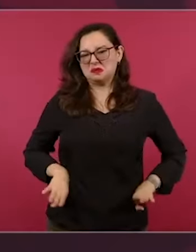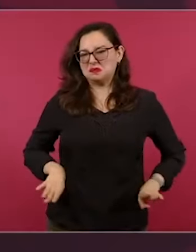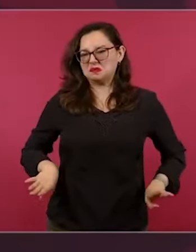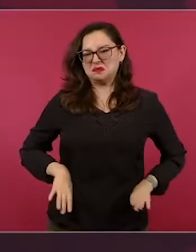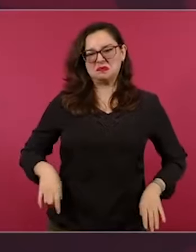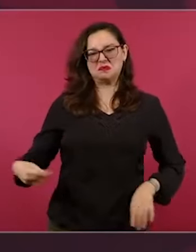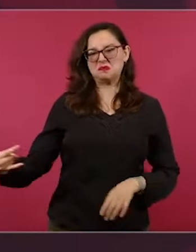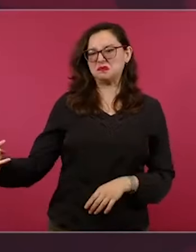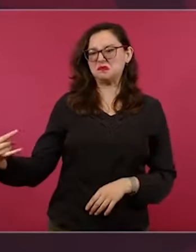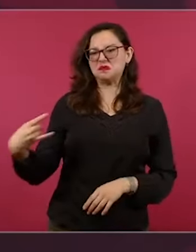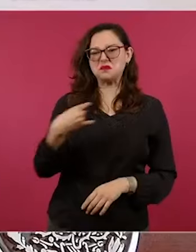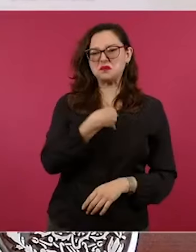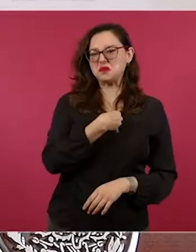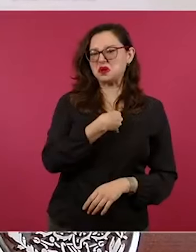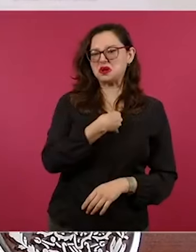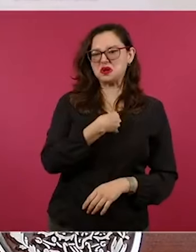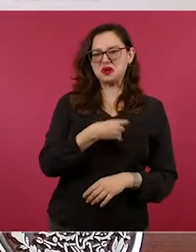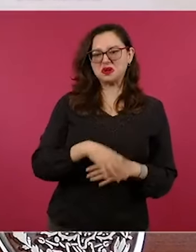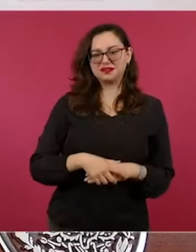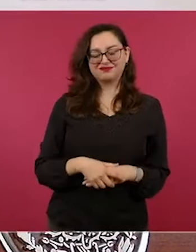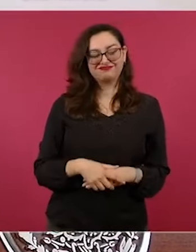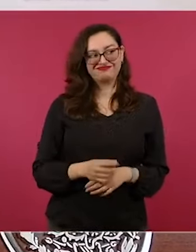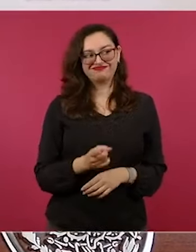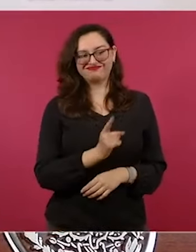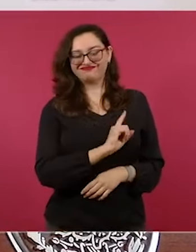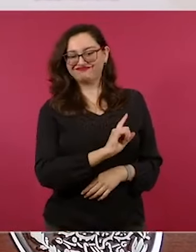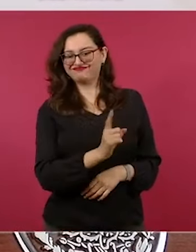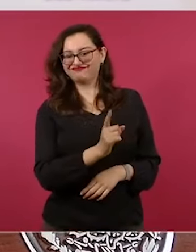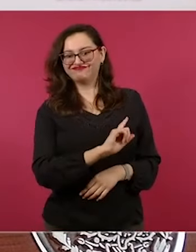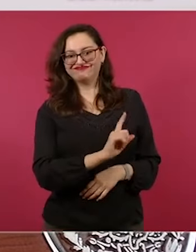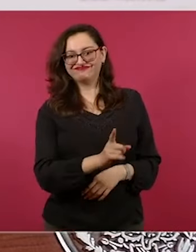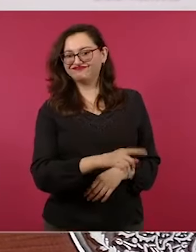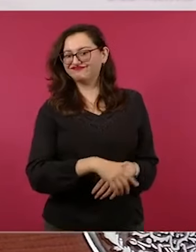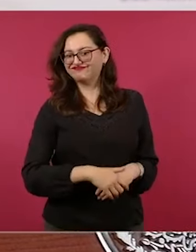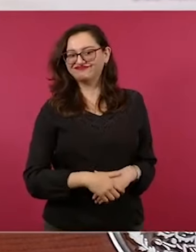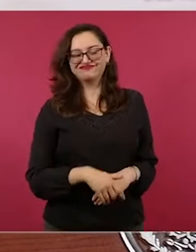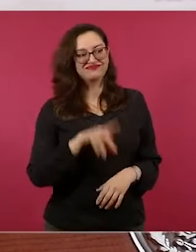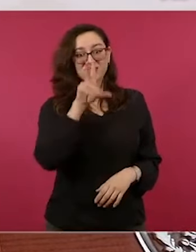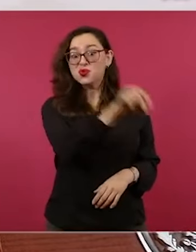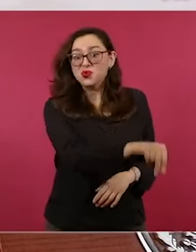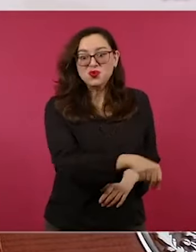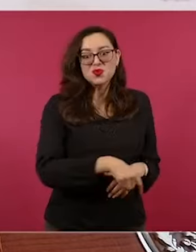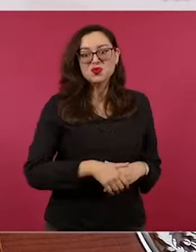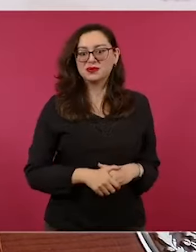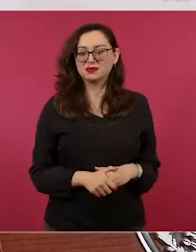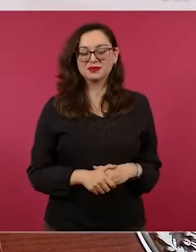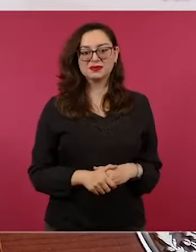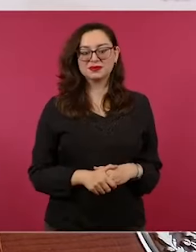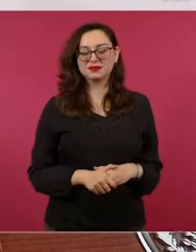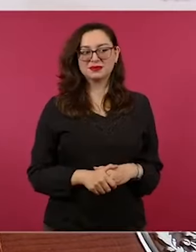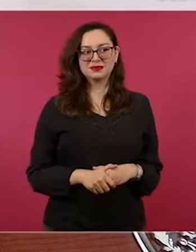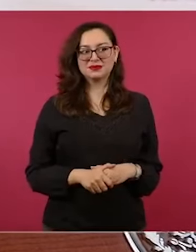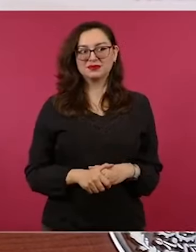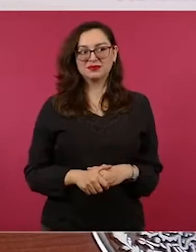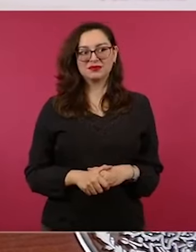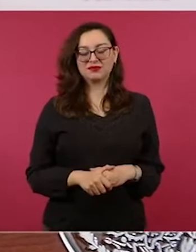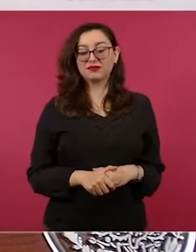No, no, no, el pueblo es